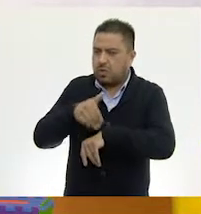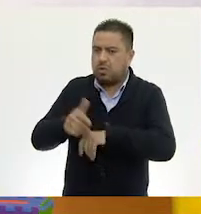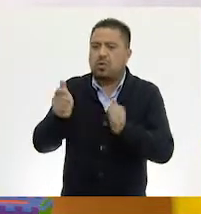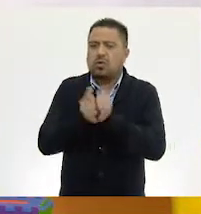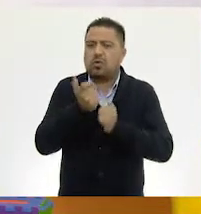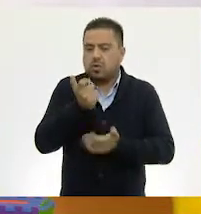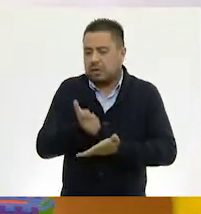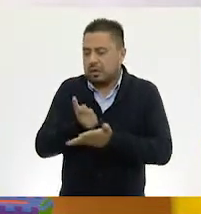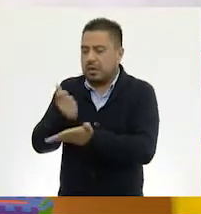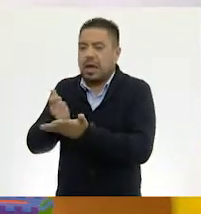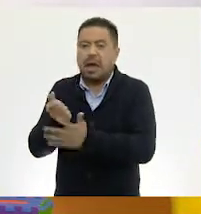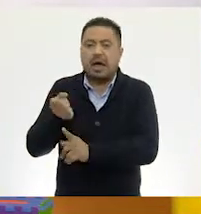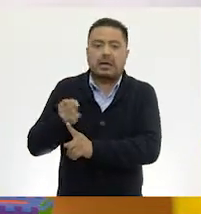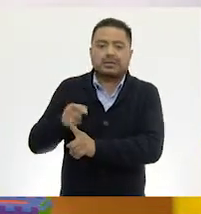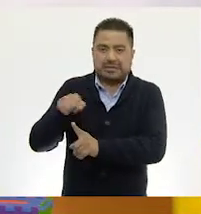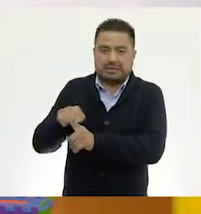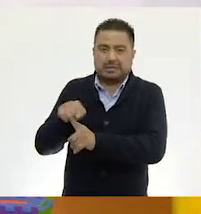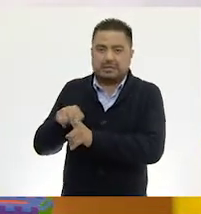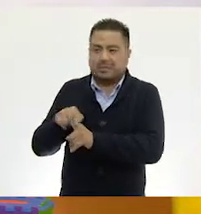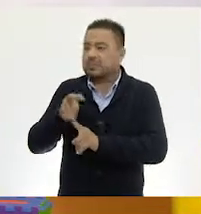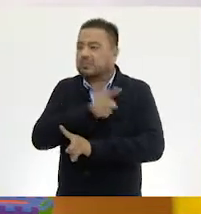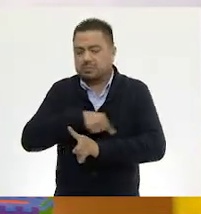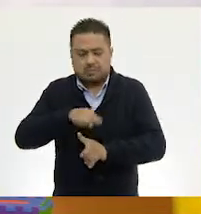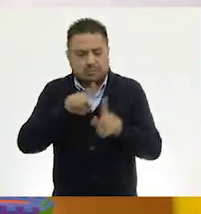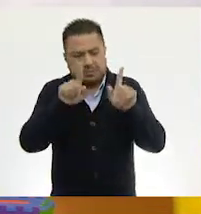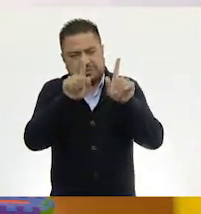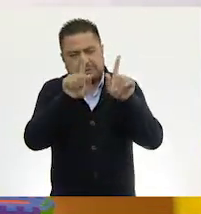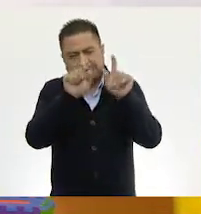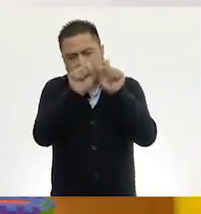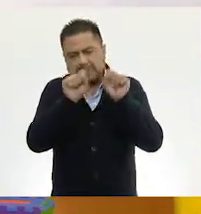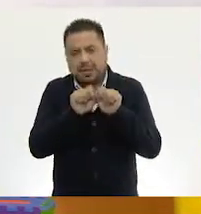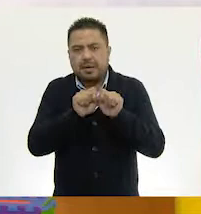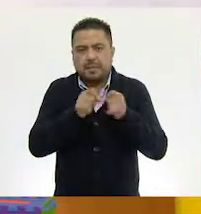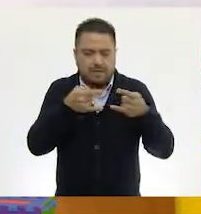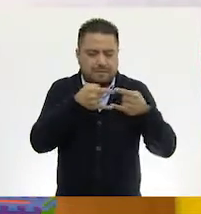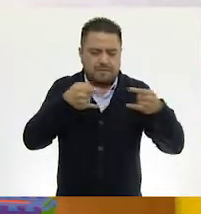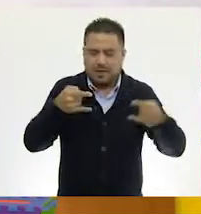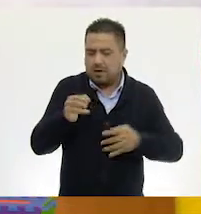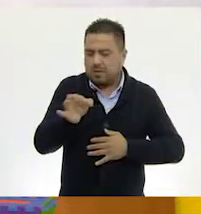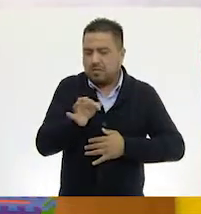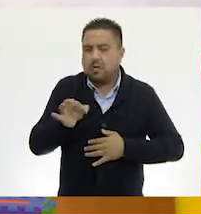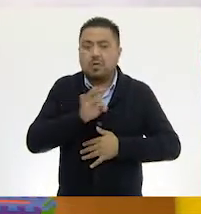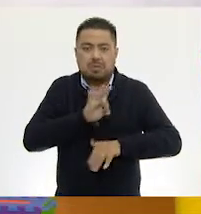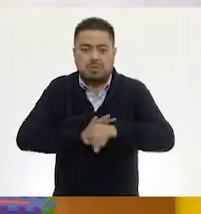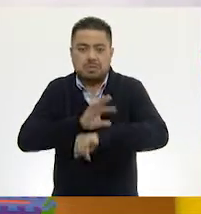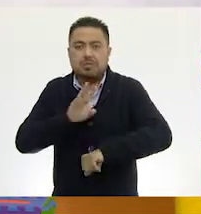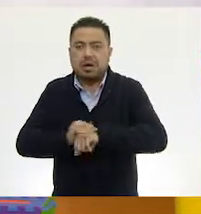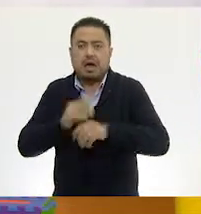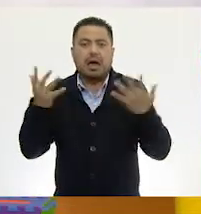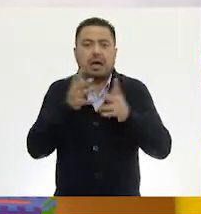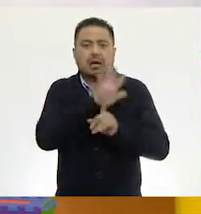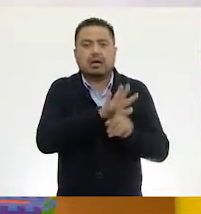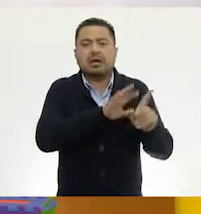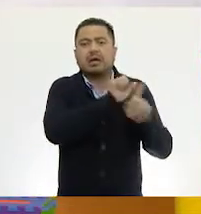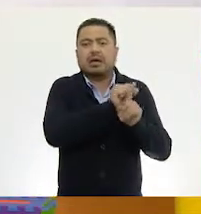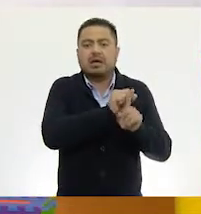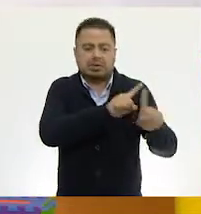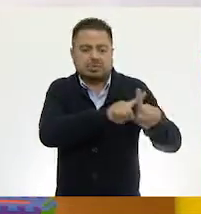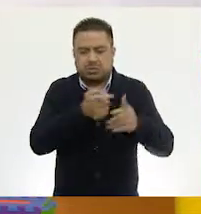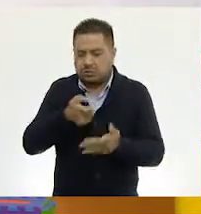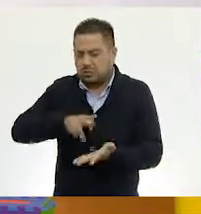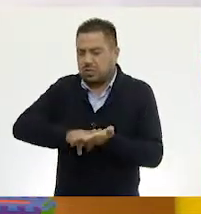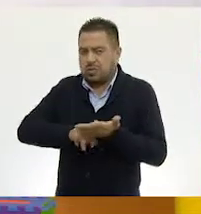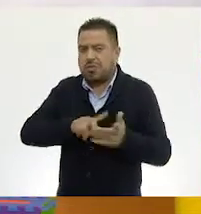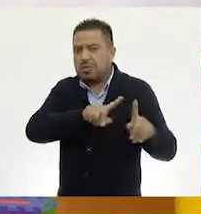dinero. Y esa es esta parte. Nuestro sistema de billetes y monedas nos permiten llegar a una cantidad de diferentes